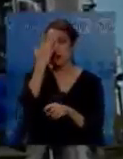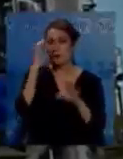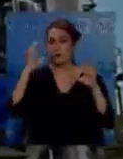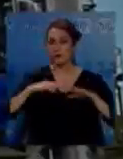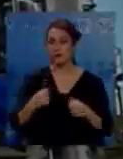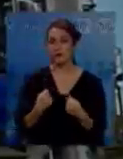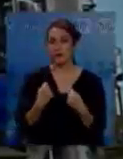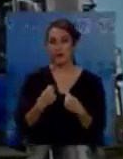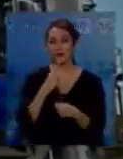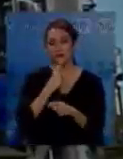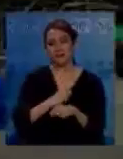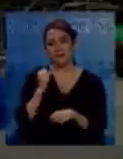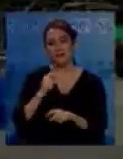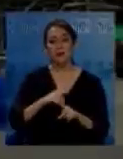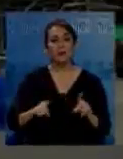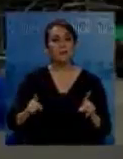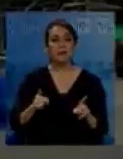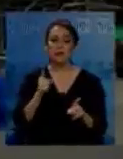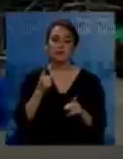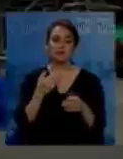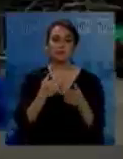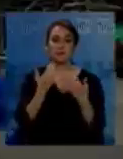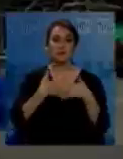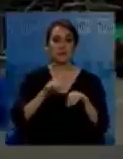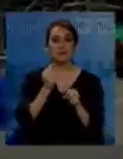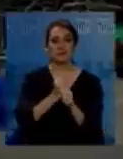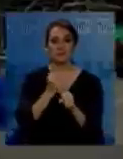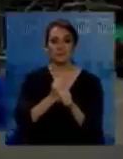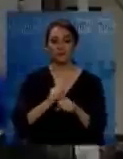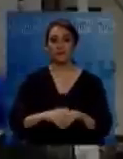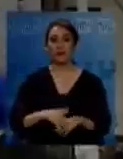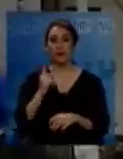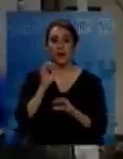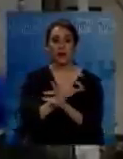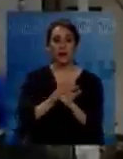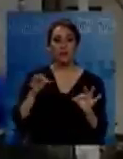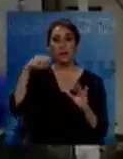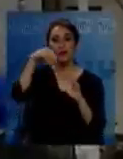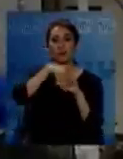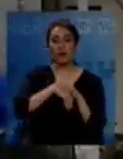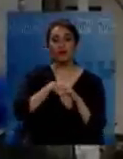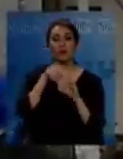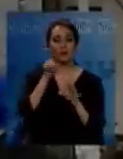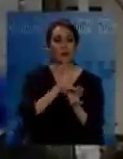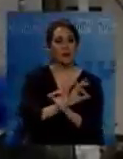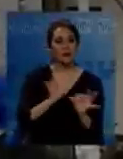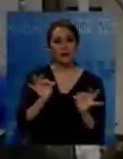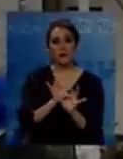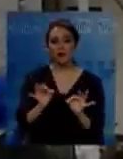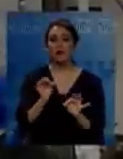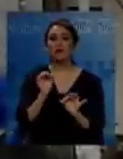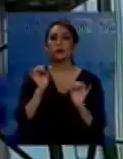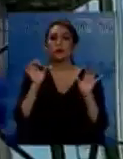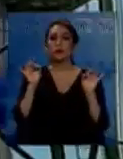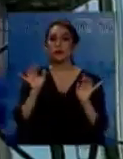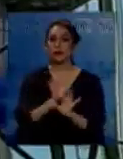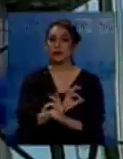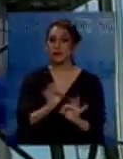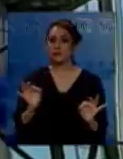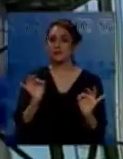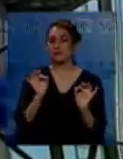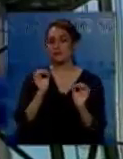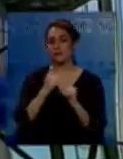lluvias que se han precipitado en esta provincia en las últimas horas. Los trabajos de limpieza al interior de la planta han evitado inconvenientes. Las